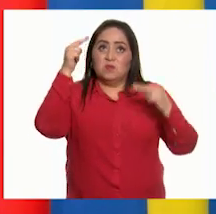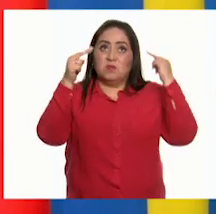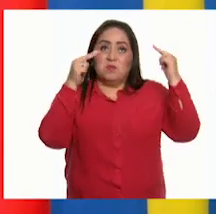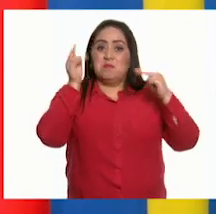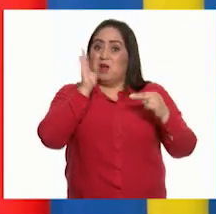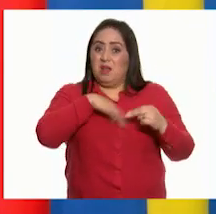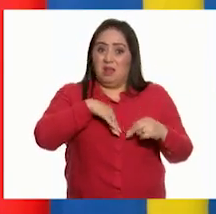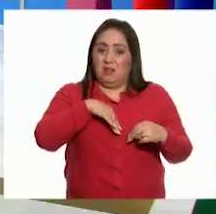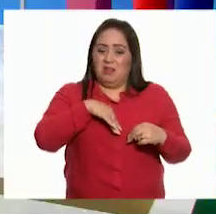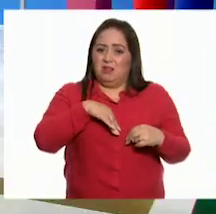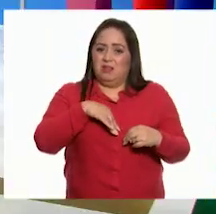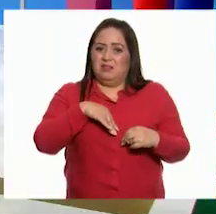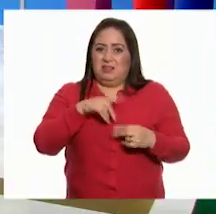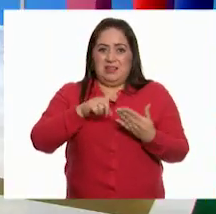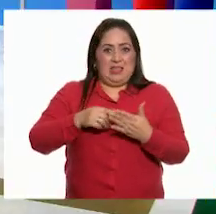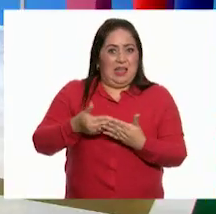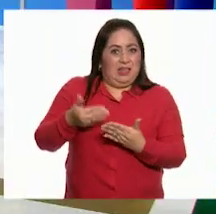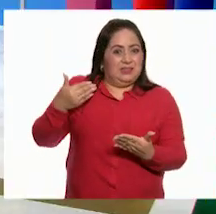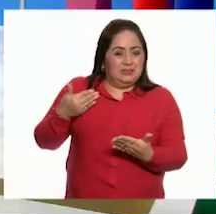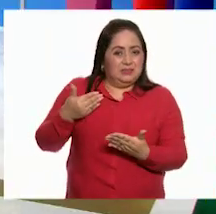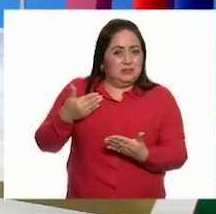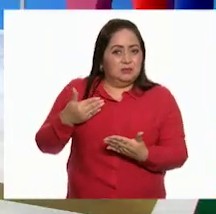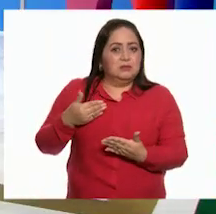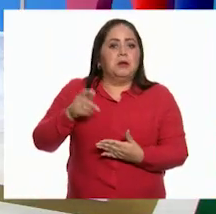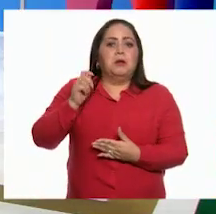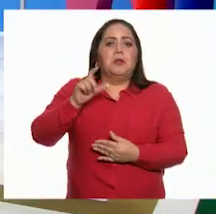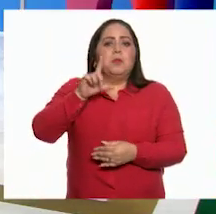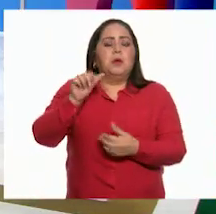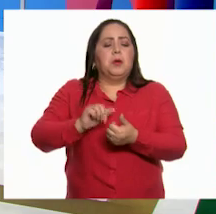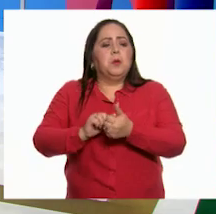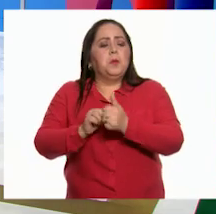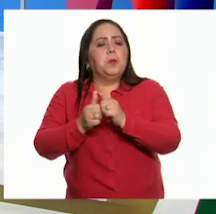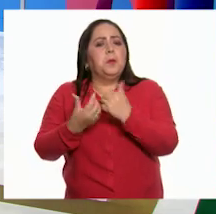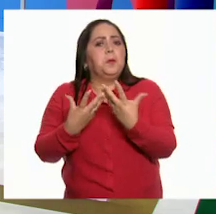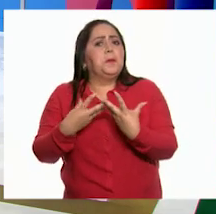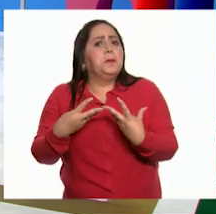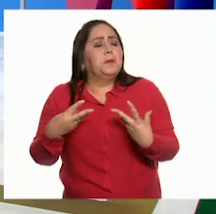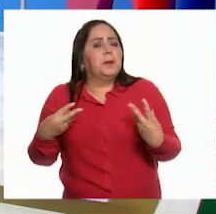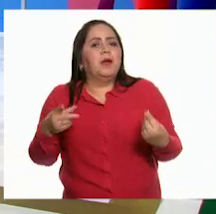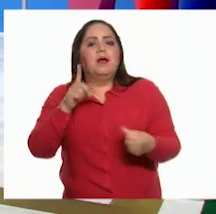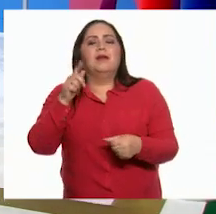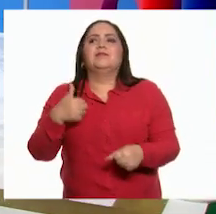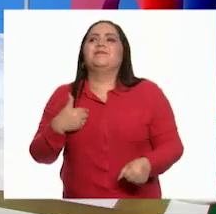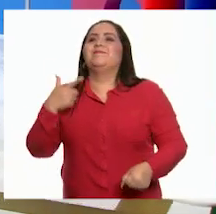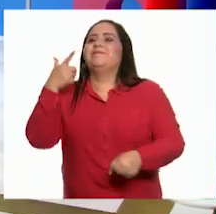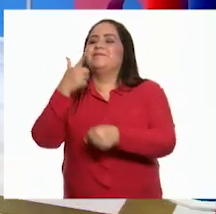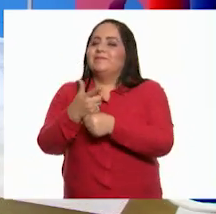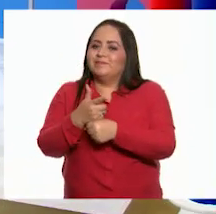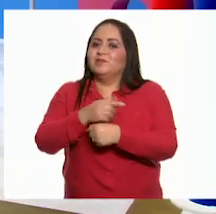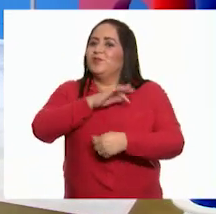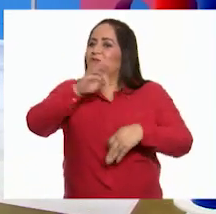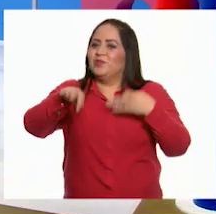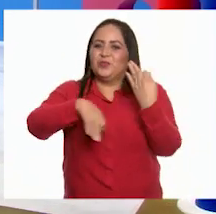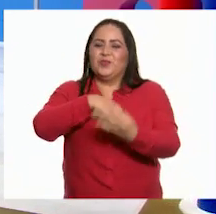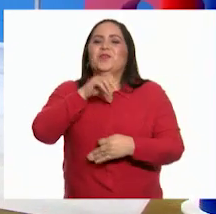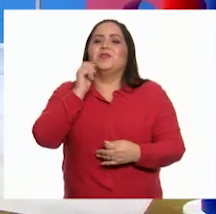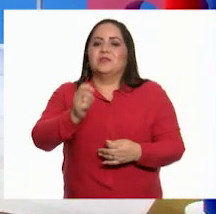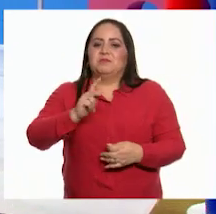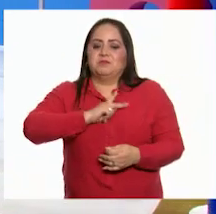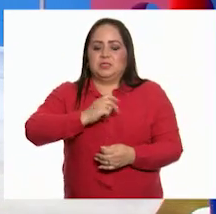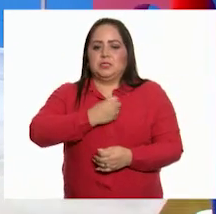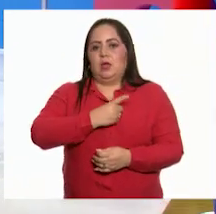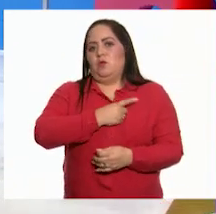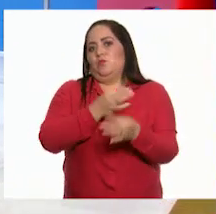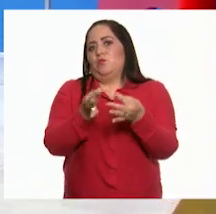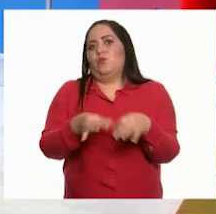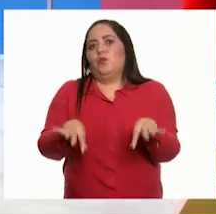humor que tenía fue pasando, fue desvaneciendo y me di cuenta que todo estaba a favor de mi salud.